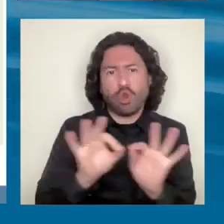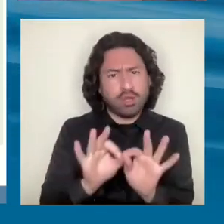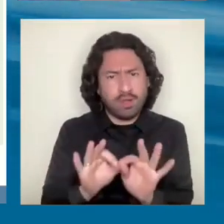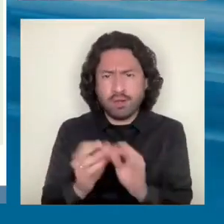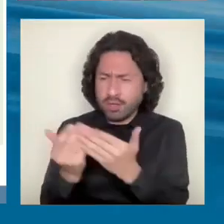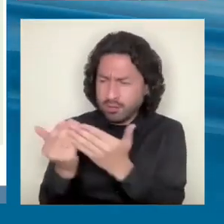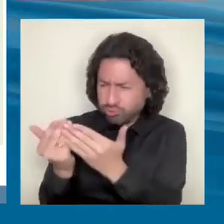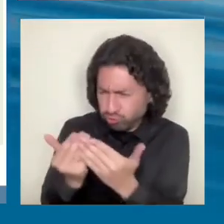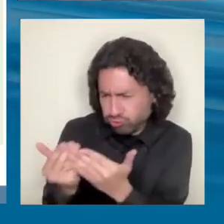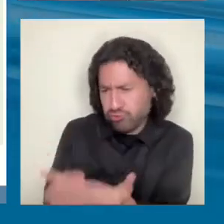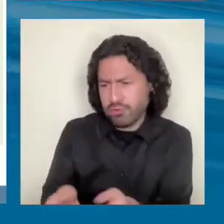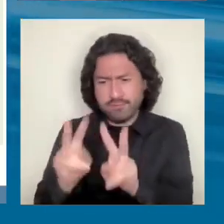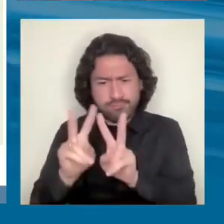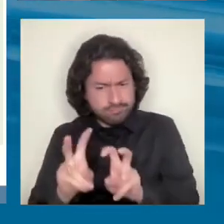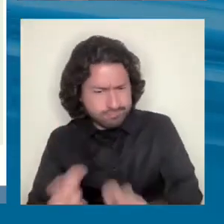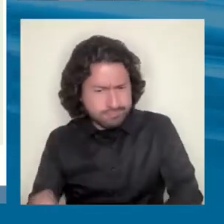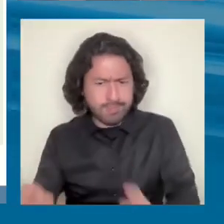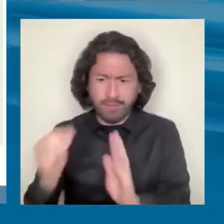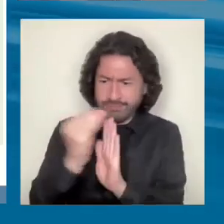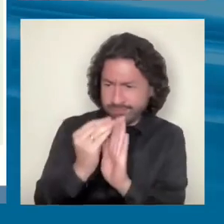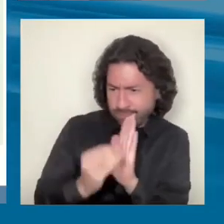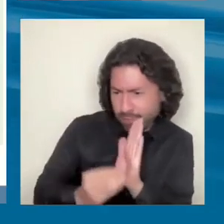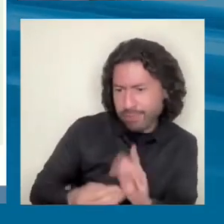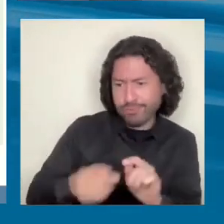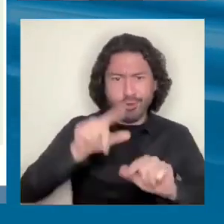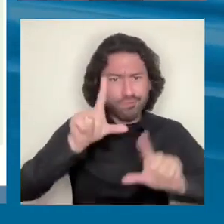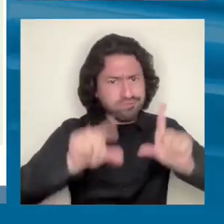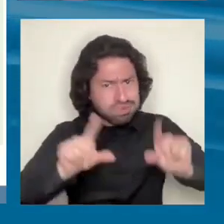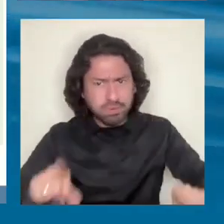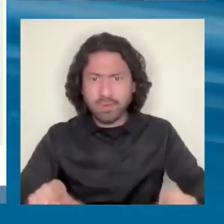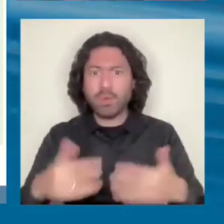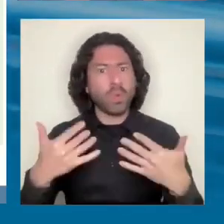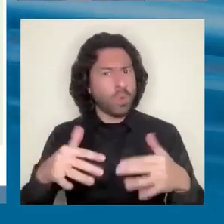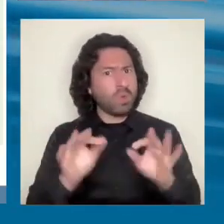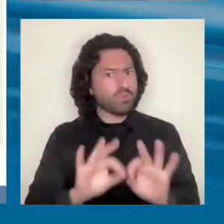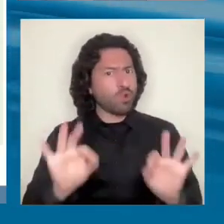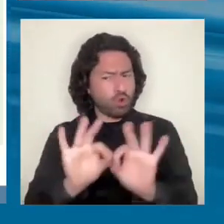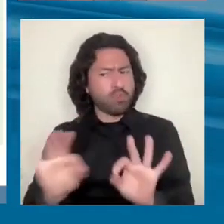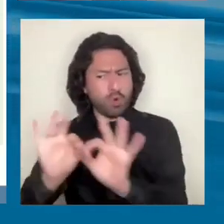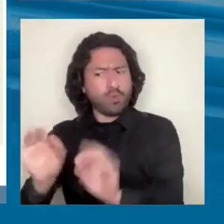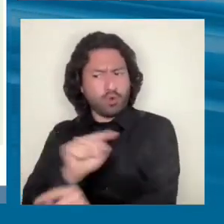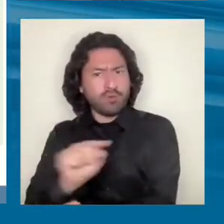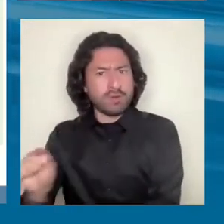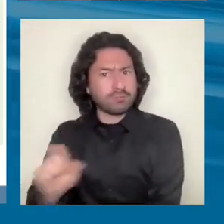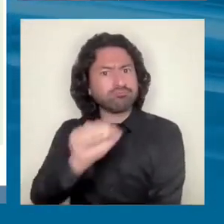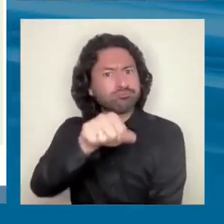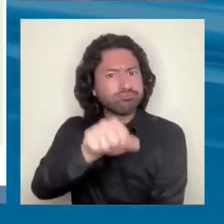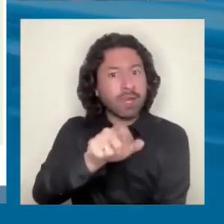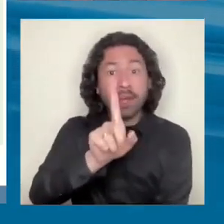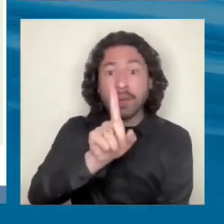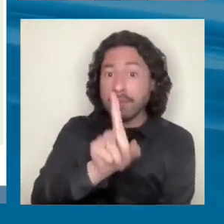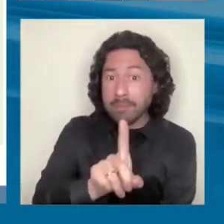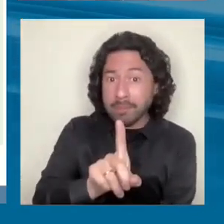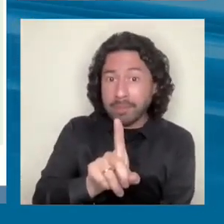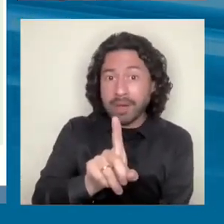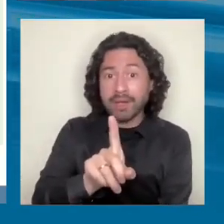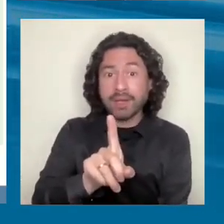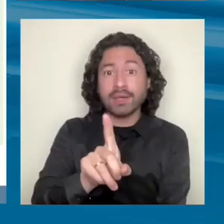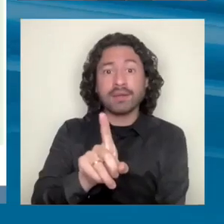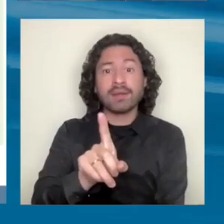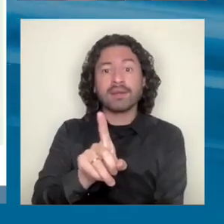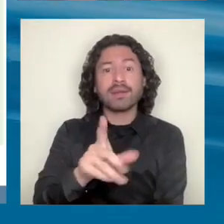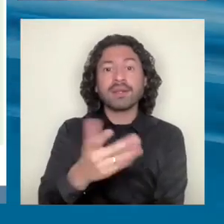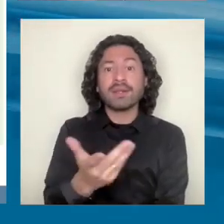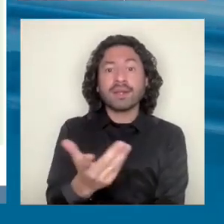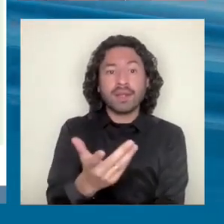datos, los gráficos, pero al final los mejores documentos, las mejores intenciones se empantanan, se embarrialan en